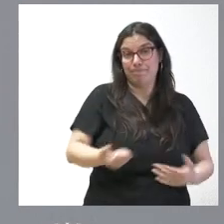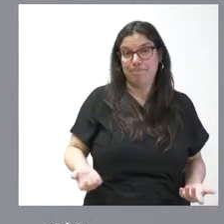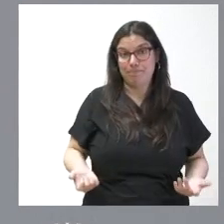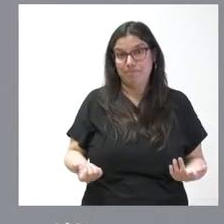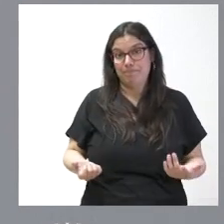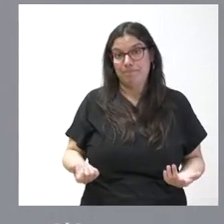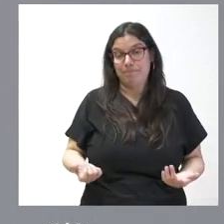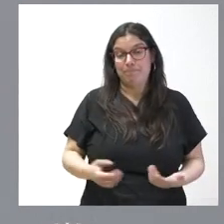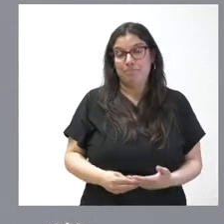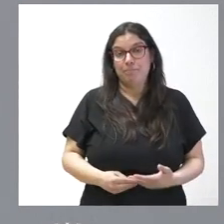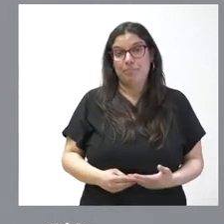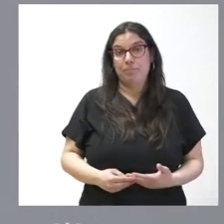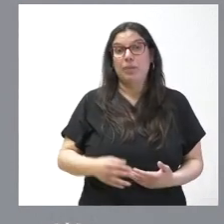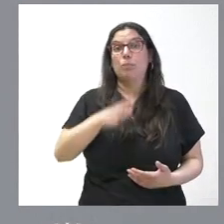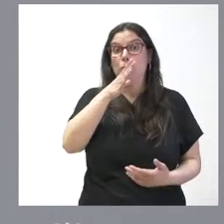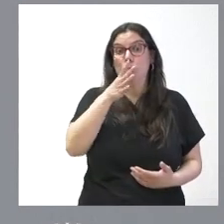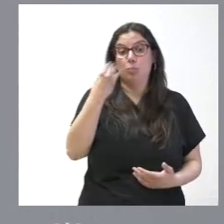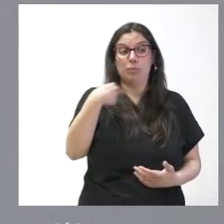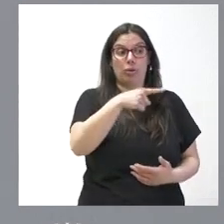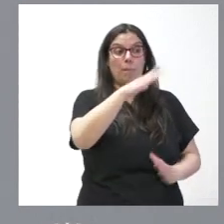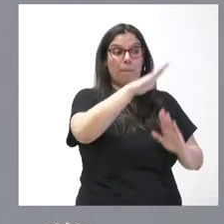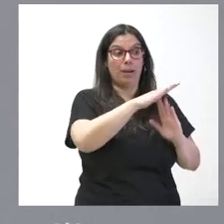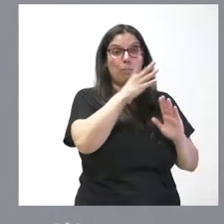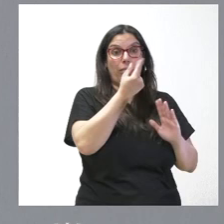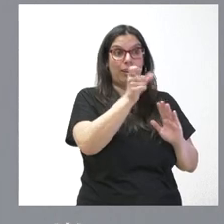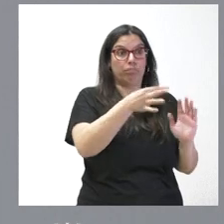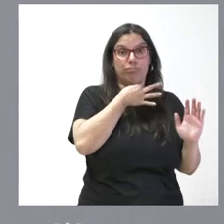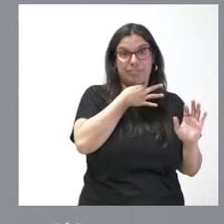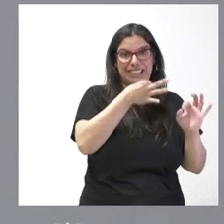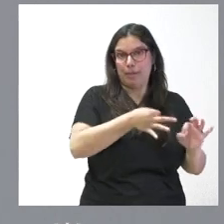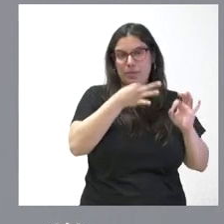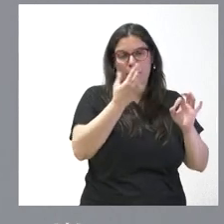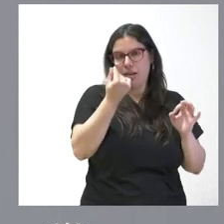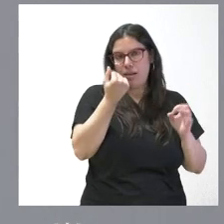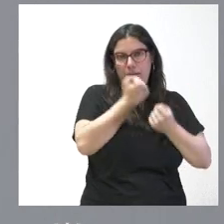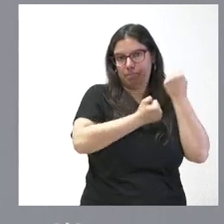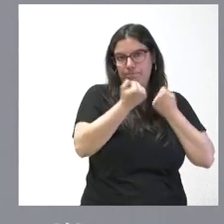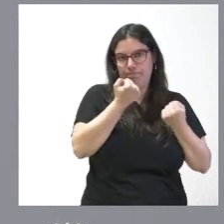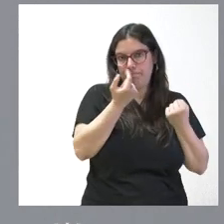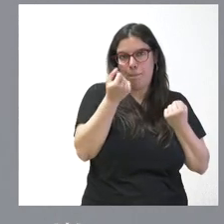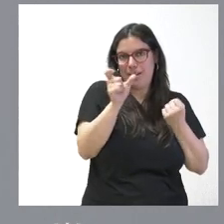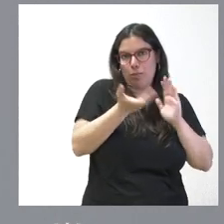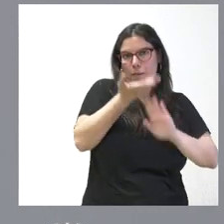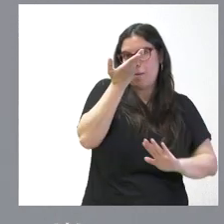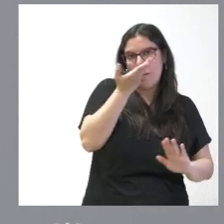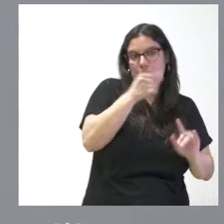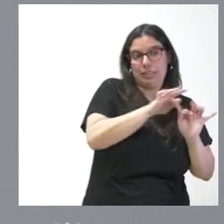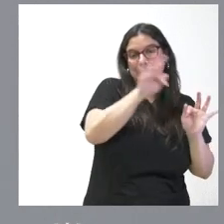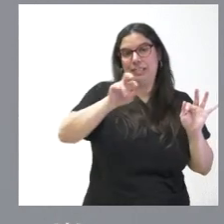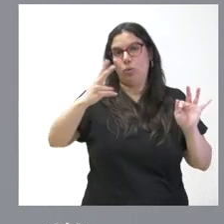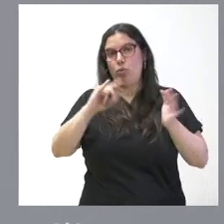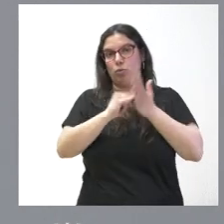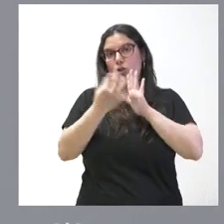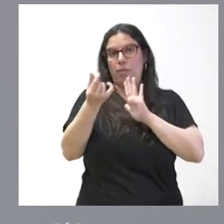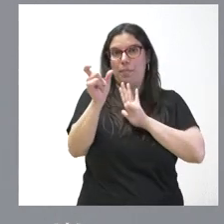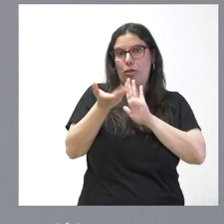tenía el anterior porque uno de los motivos para este abandono siempre es lógicamente la subida de precios pero en ningún caso